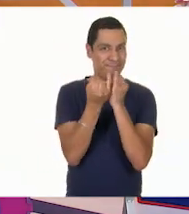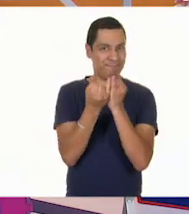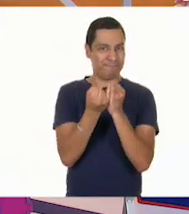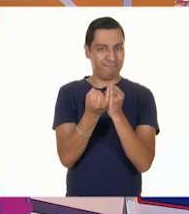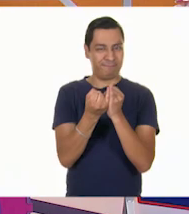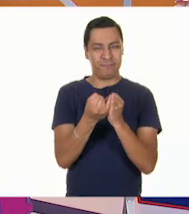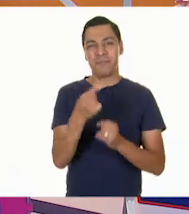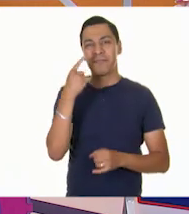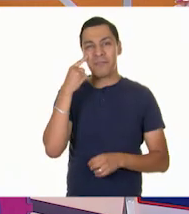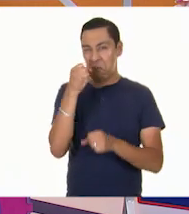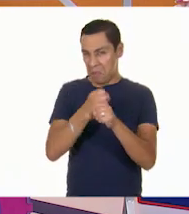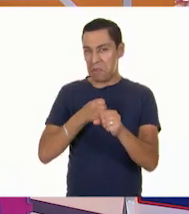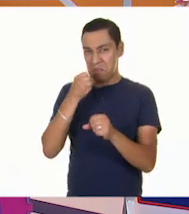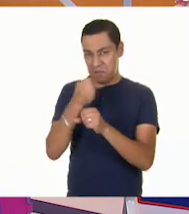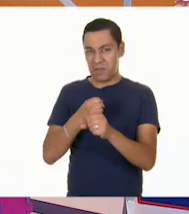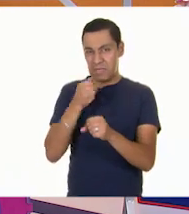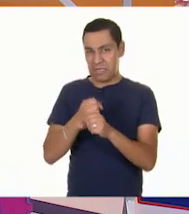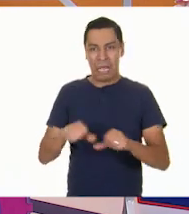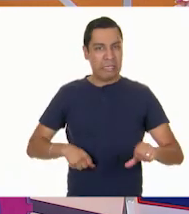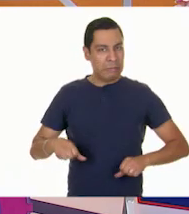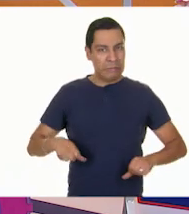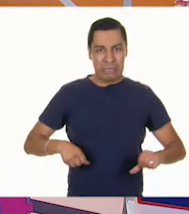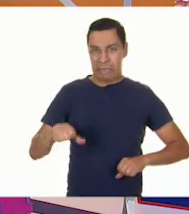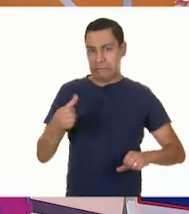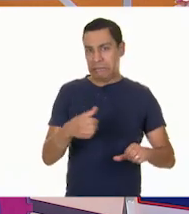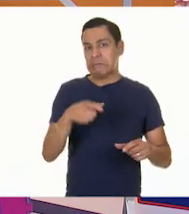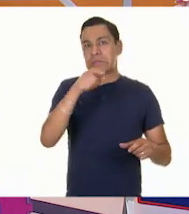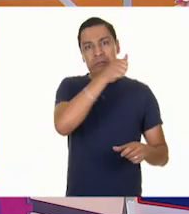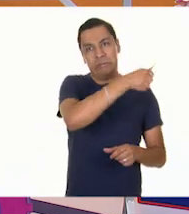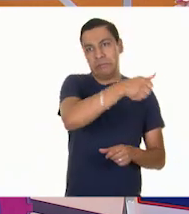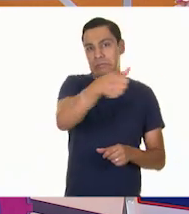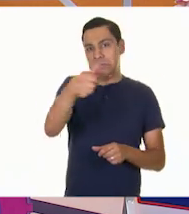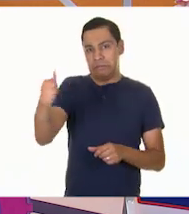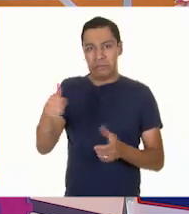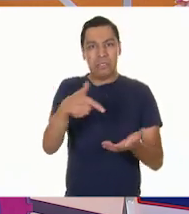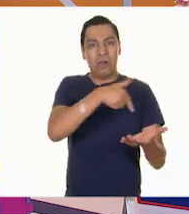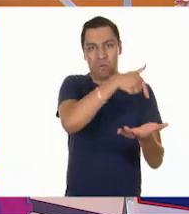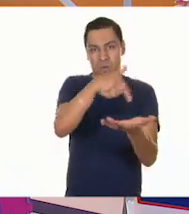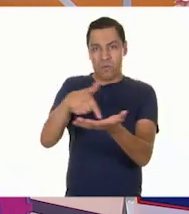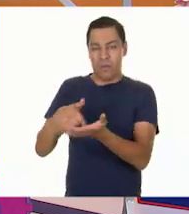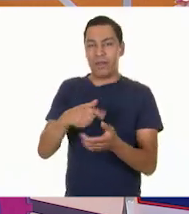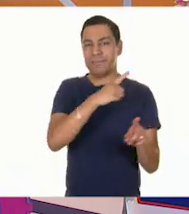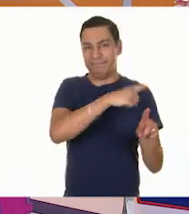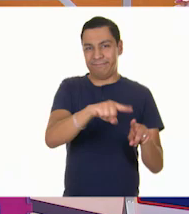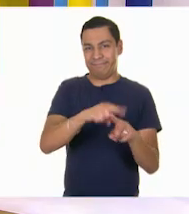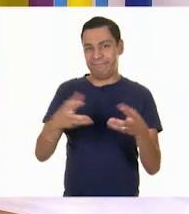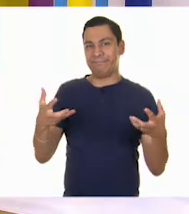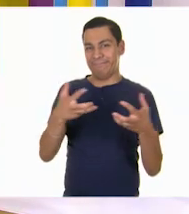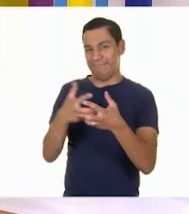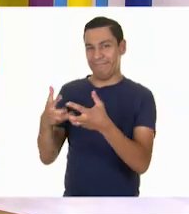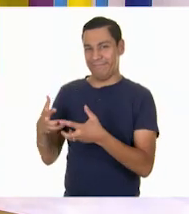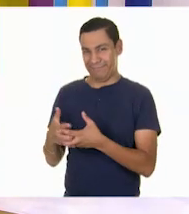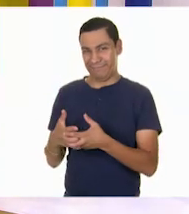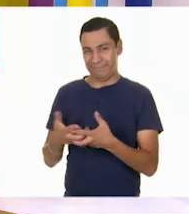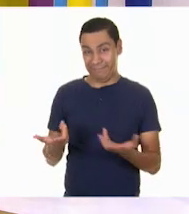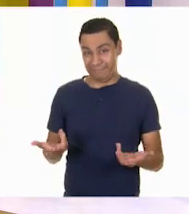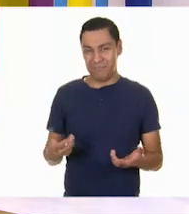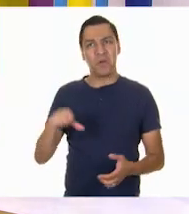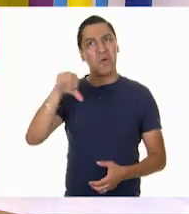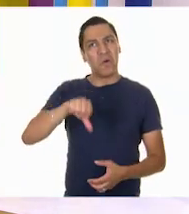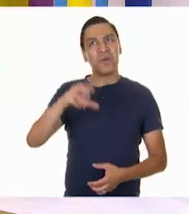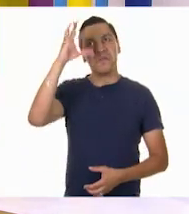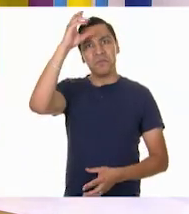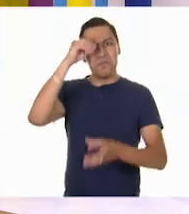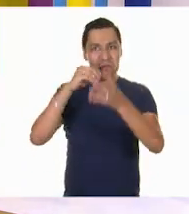Pongan esto en práctica y realicen actividades retrativas de acuerdo al espacio que puedan tener. ¿Qué te pareció la clase hoy, Pepe? Muy divertida y sobre todo